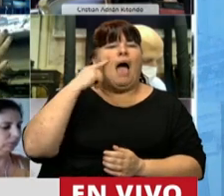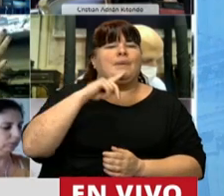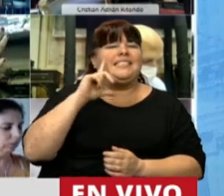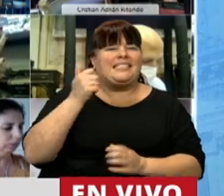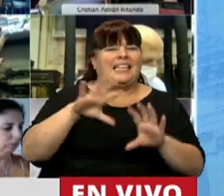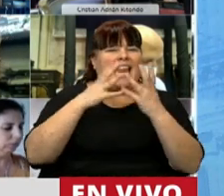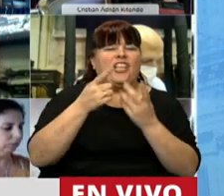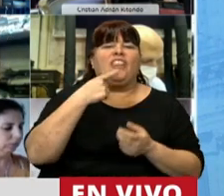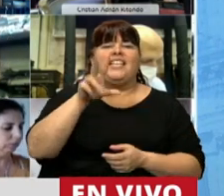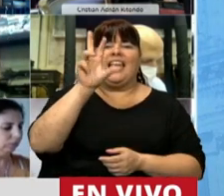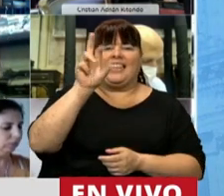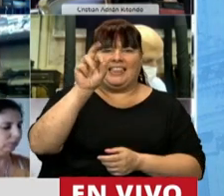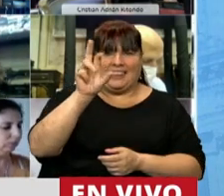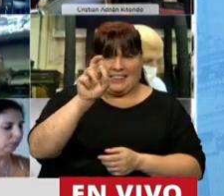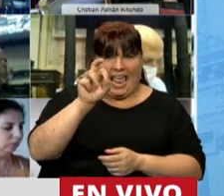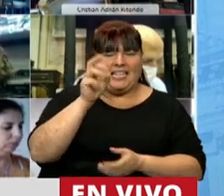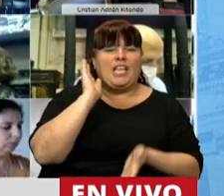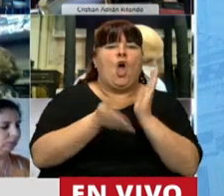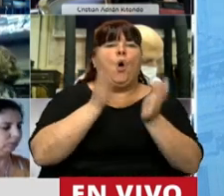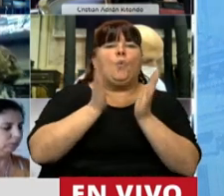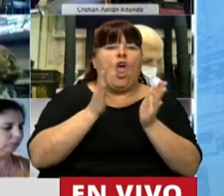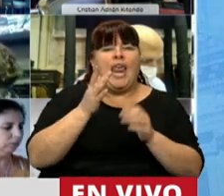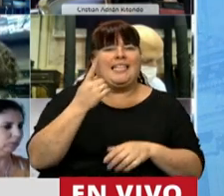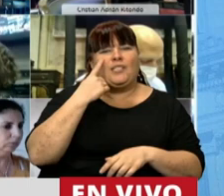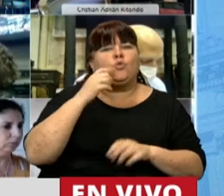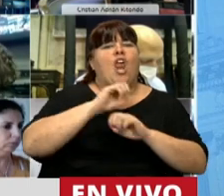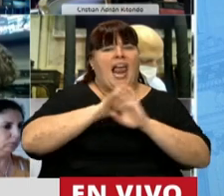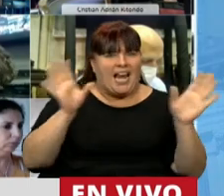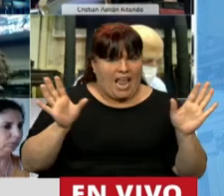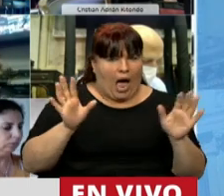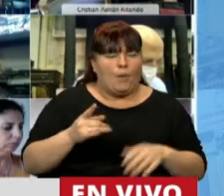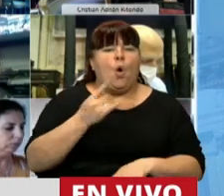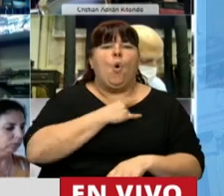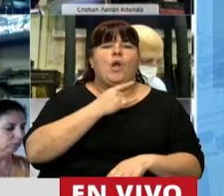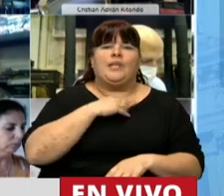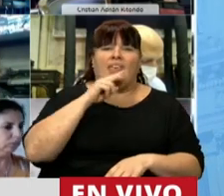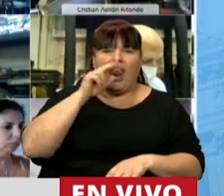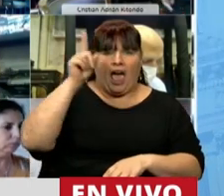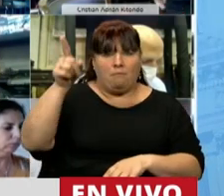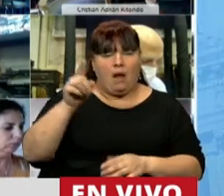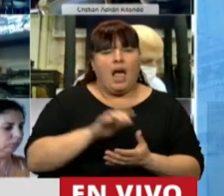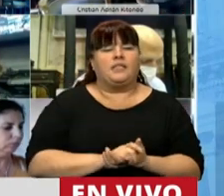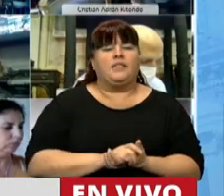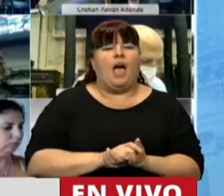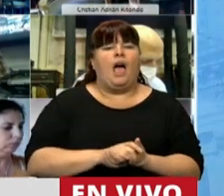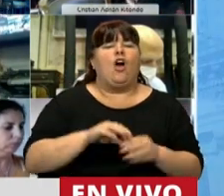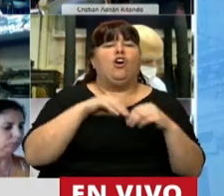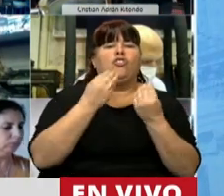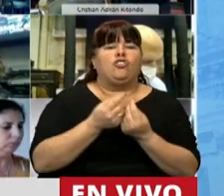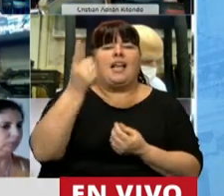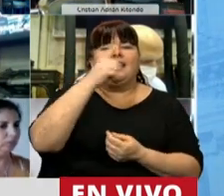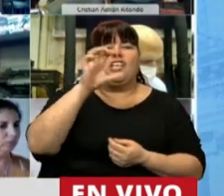reveló 30 casos de violencia institucional grave. La Universidad de La Plata registró